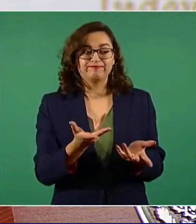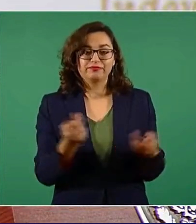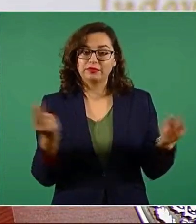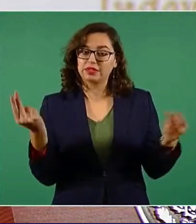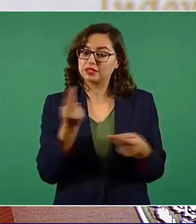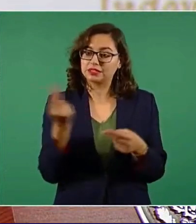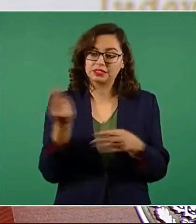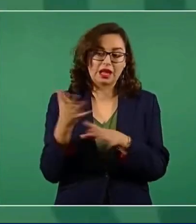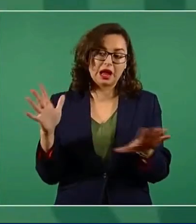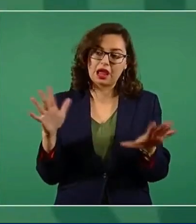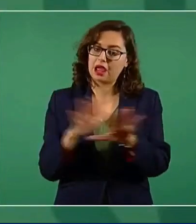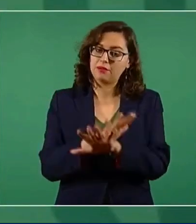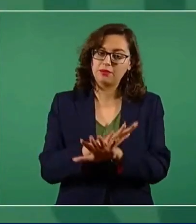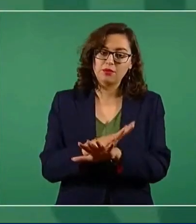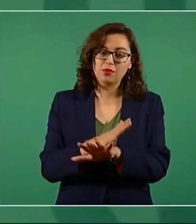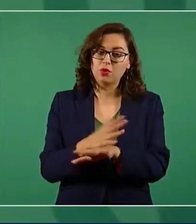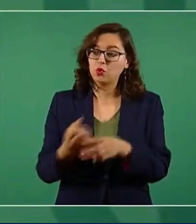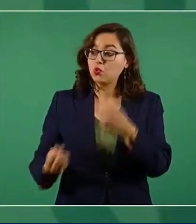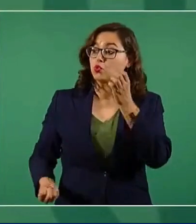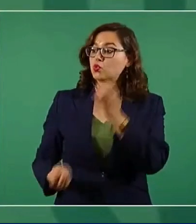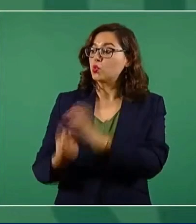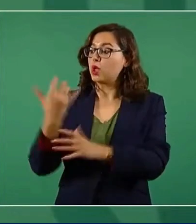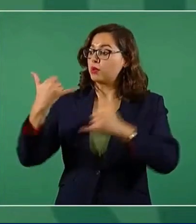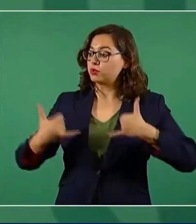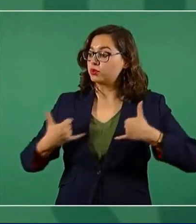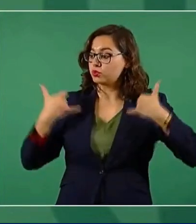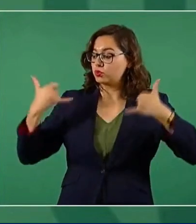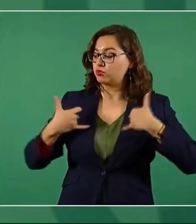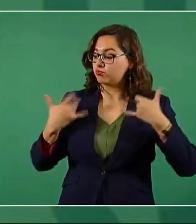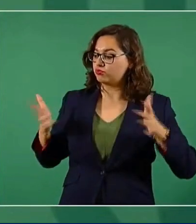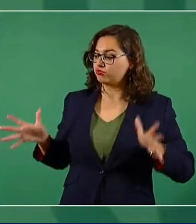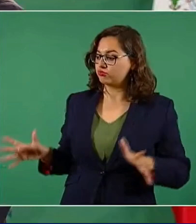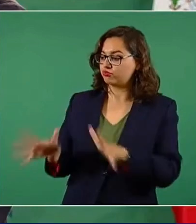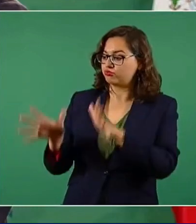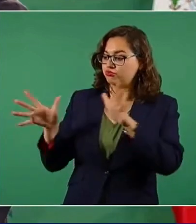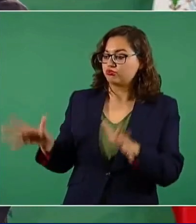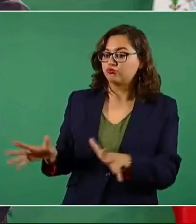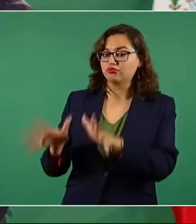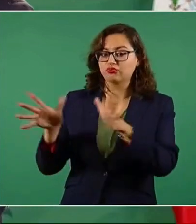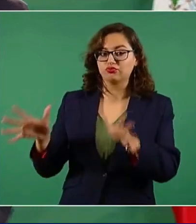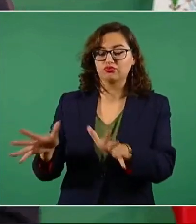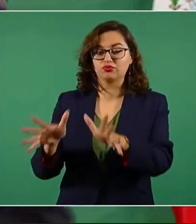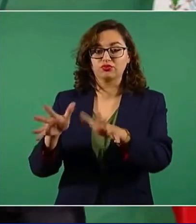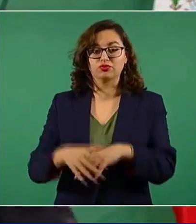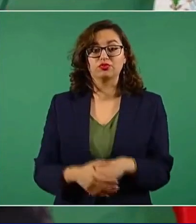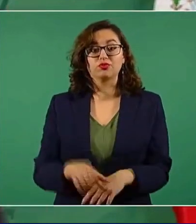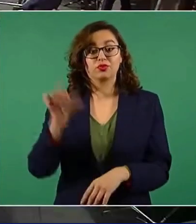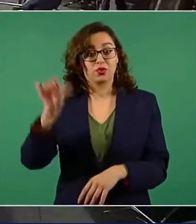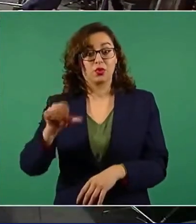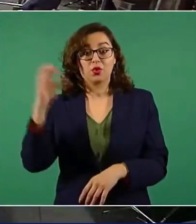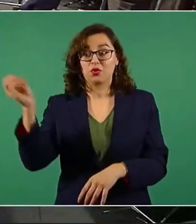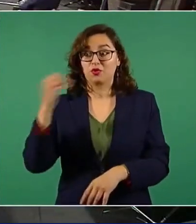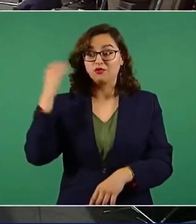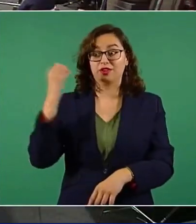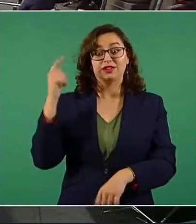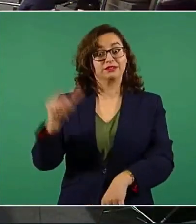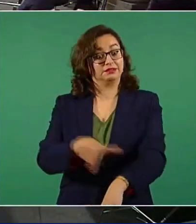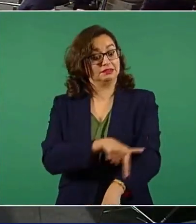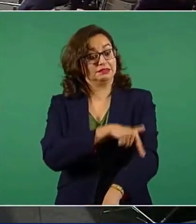con la juventud. Esta fue una conferencia muy larga. Bueno, ahí nos vemos.